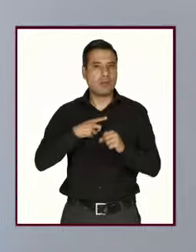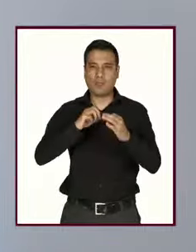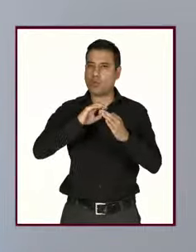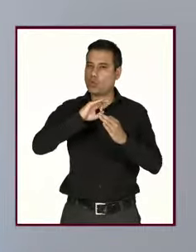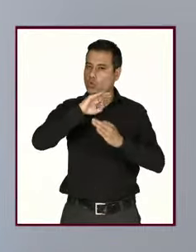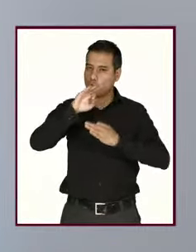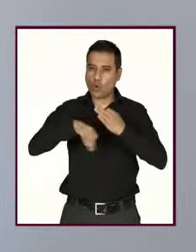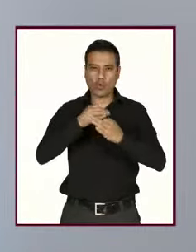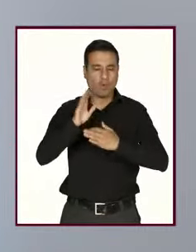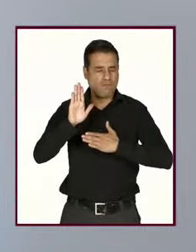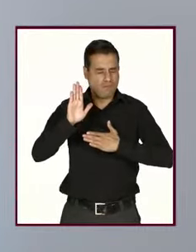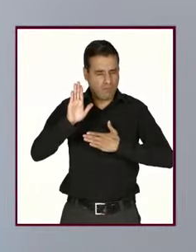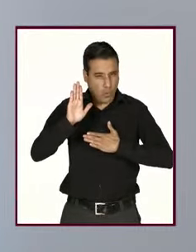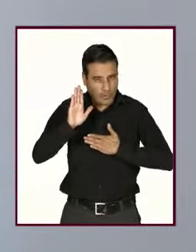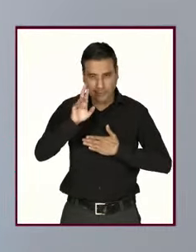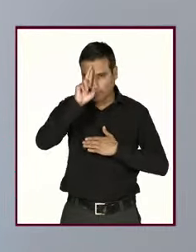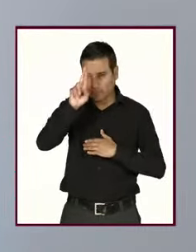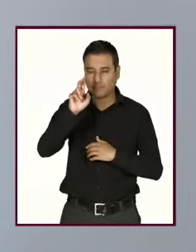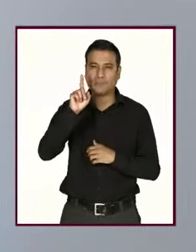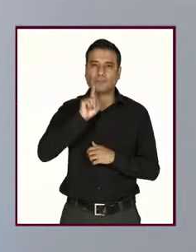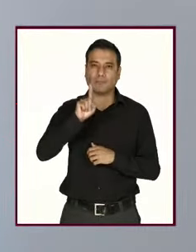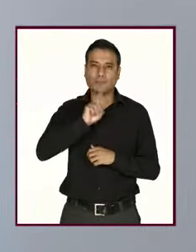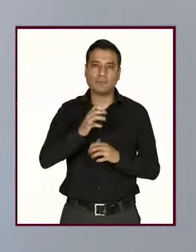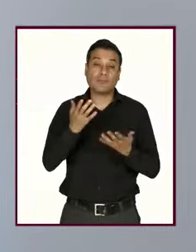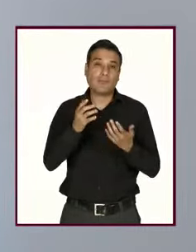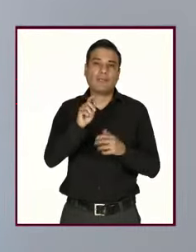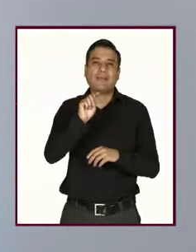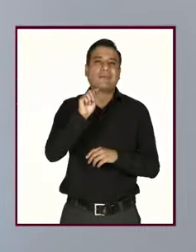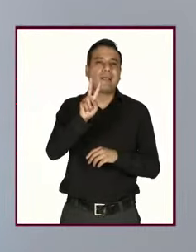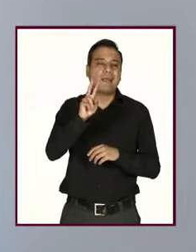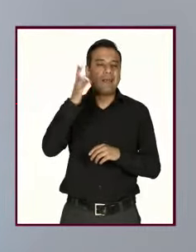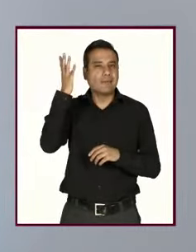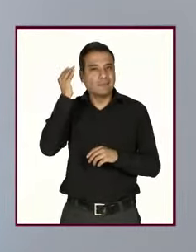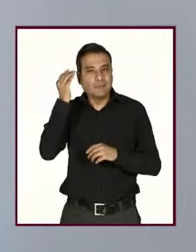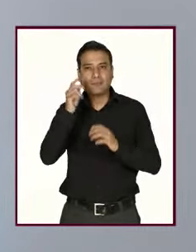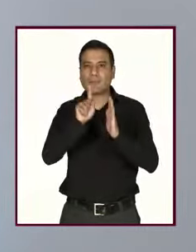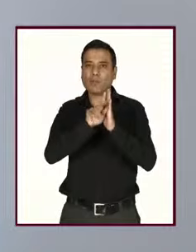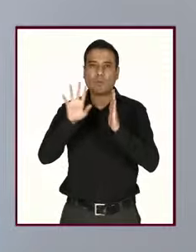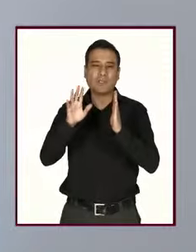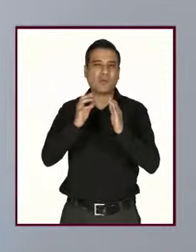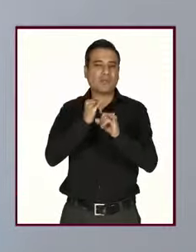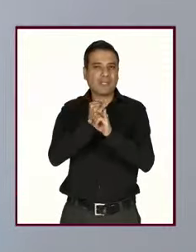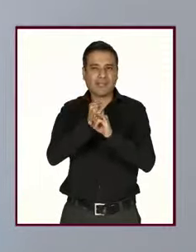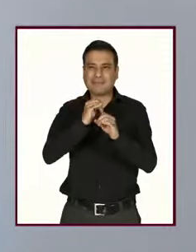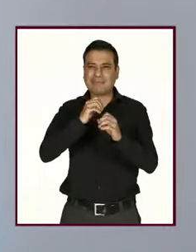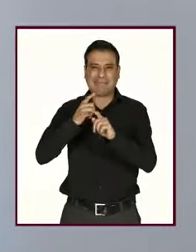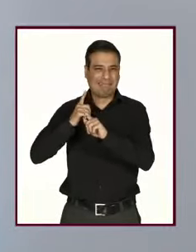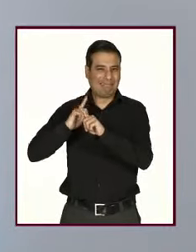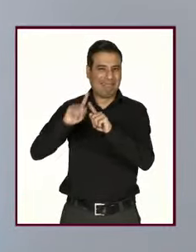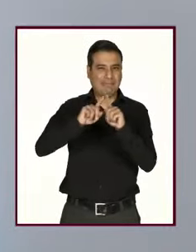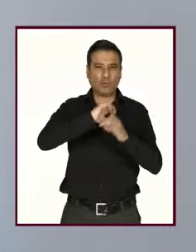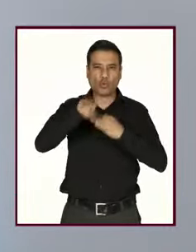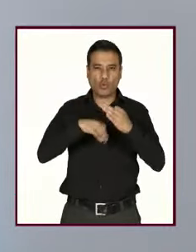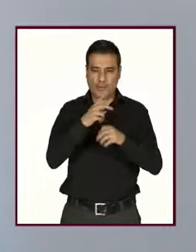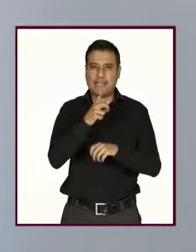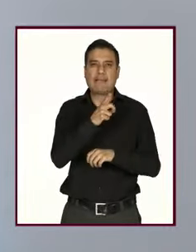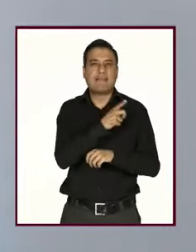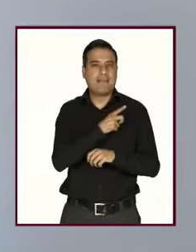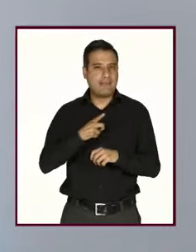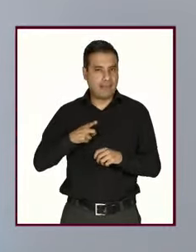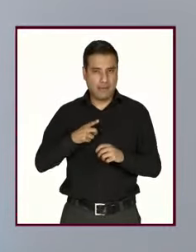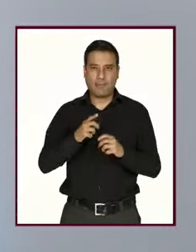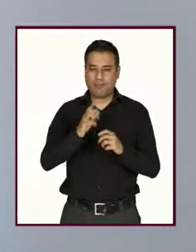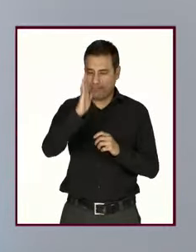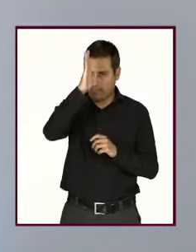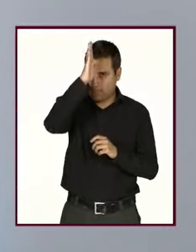político y social con los medios de comunicación para que sean espacios digitales seguros para las mujeres y